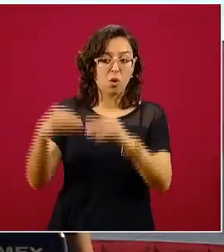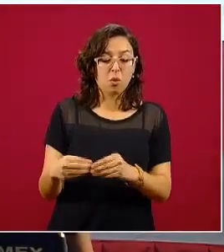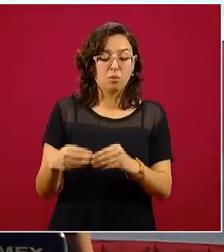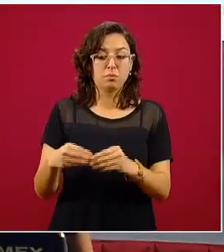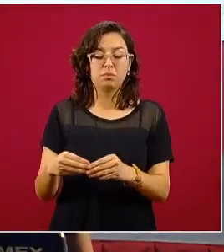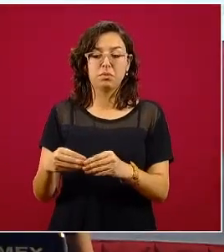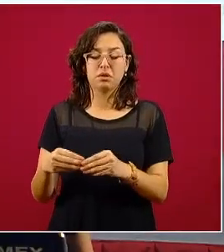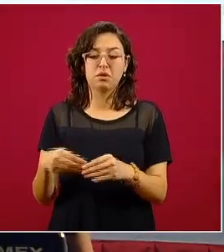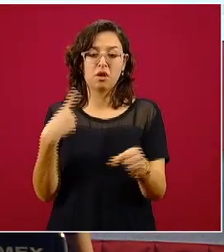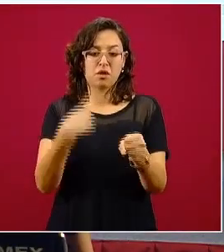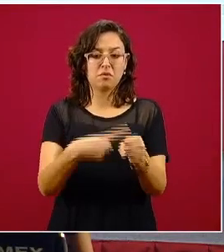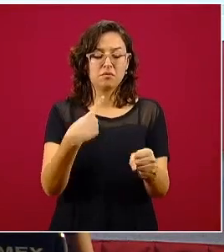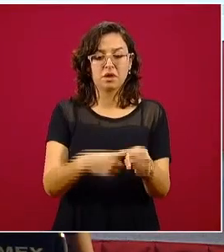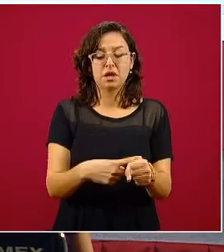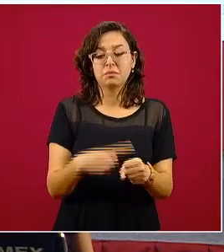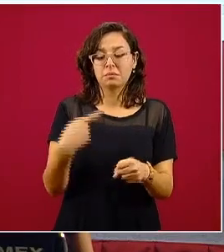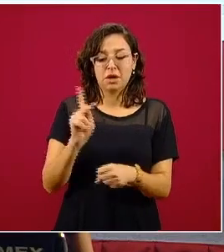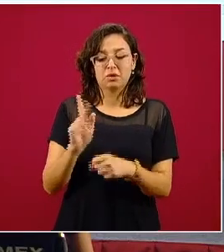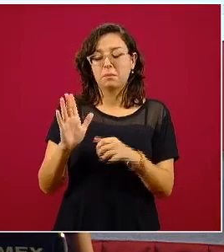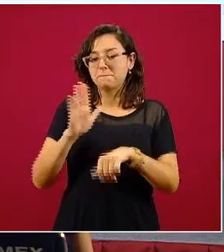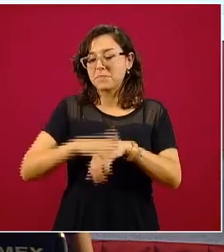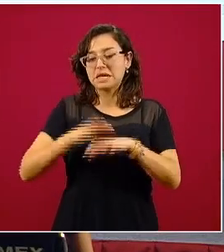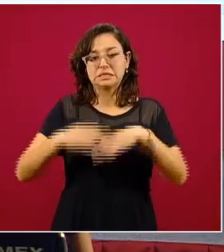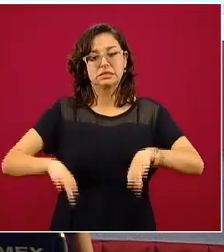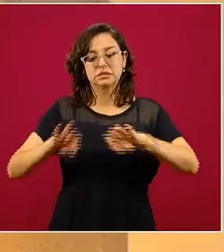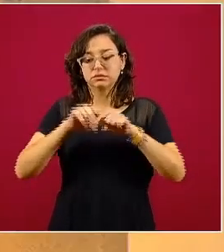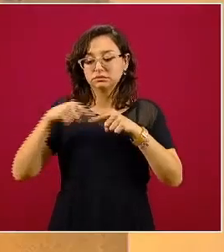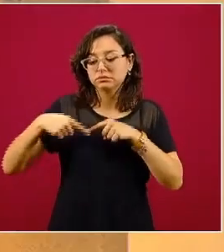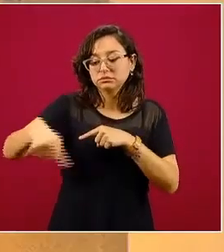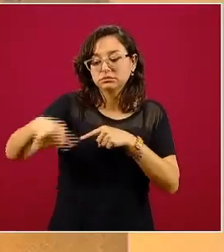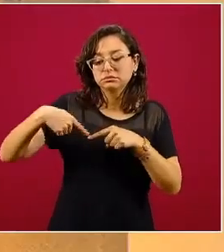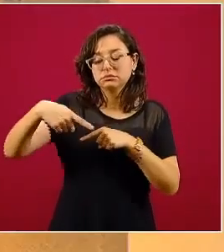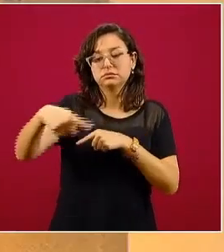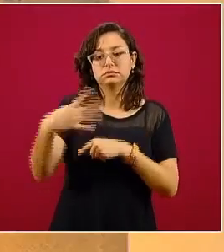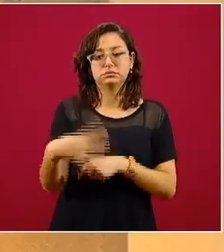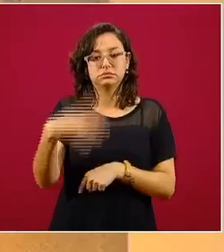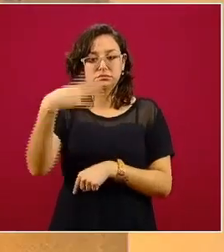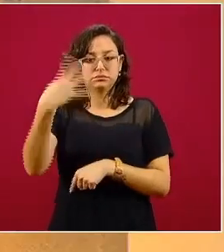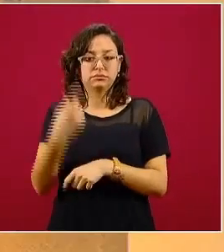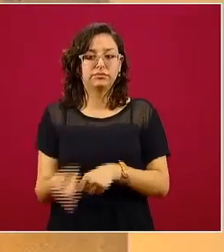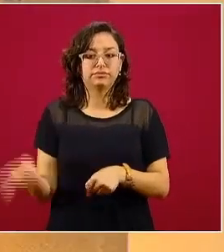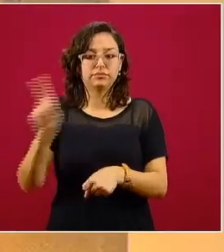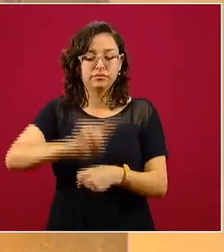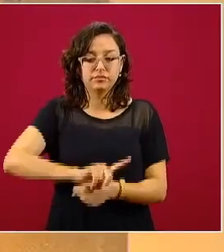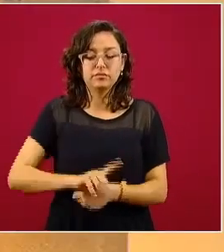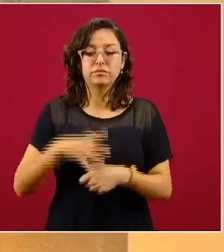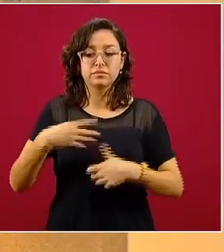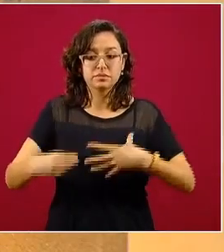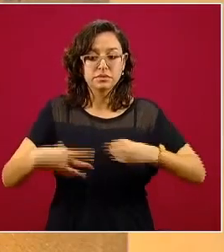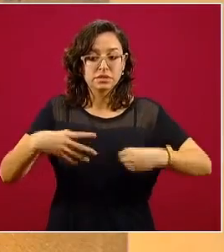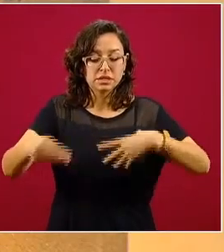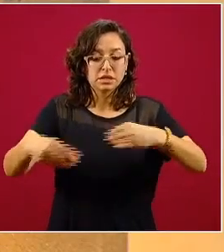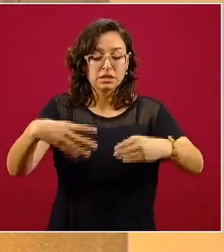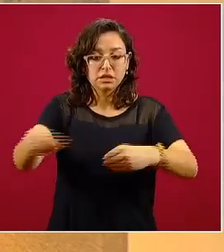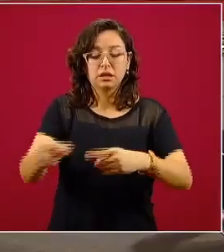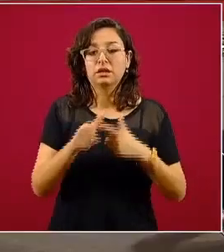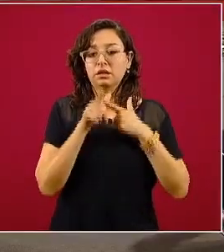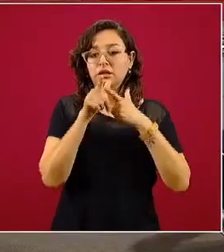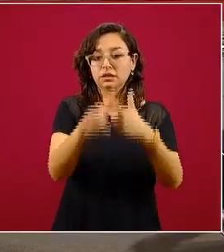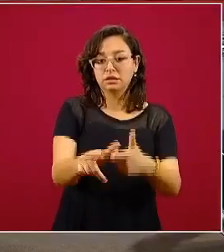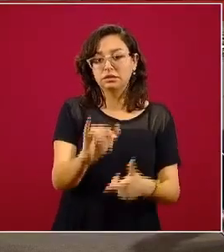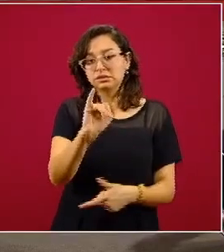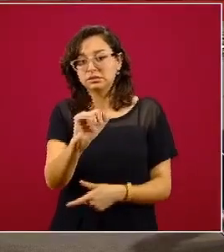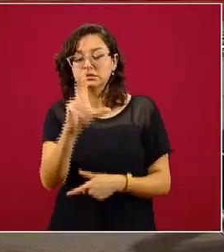la epidemia en México, pues los casos más recientes, los que en su momento pueden continuar transmitiendo la enfermedad y